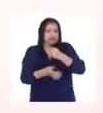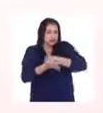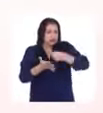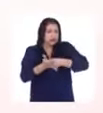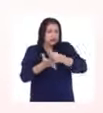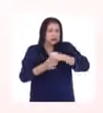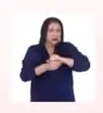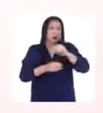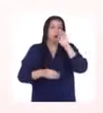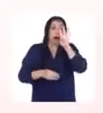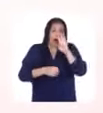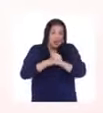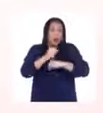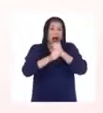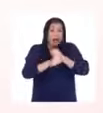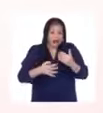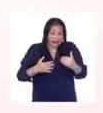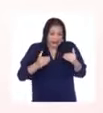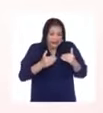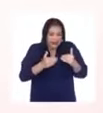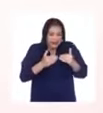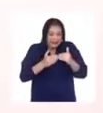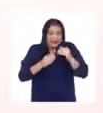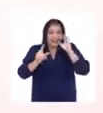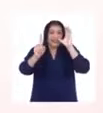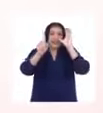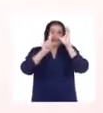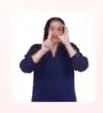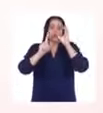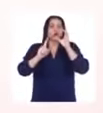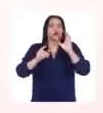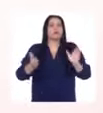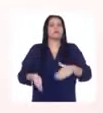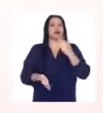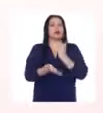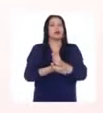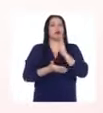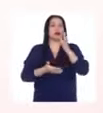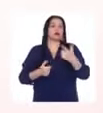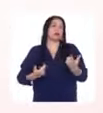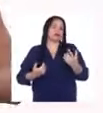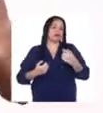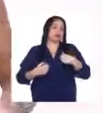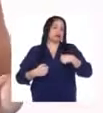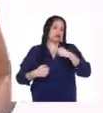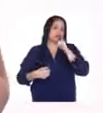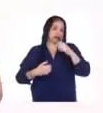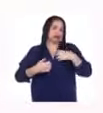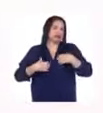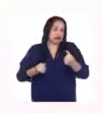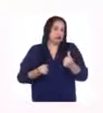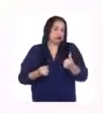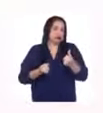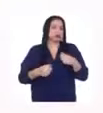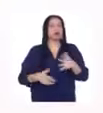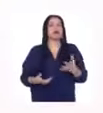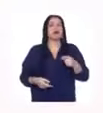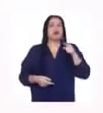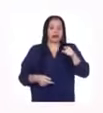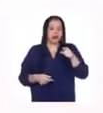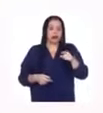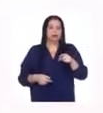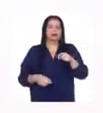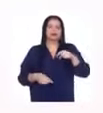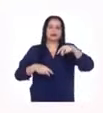meta y que estando tan cerca a cumplirla pase un imprevisto como la lesión de Inés. Al principio Inés vivió la